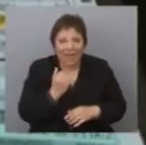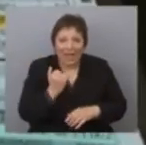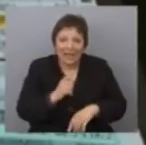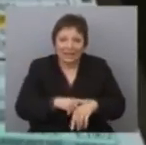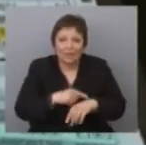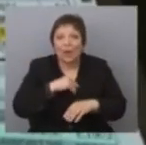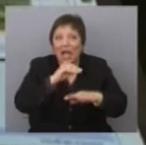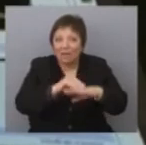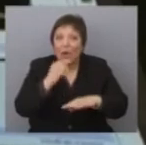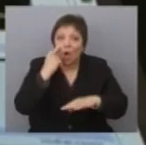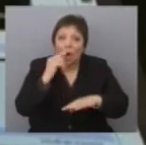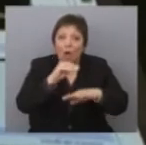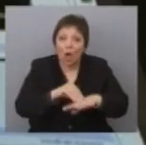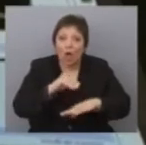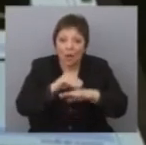anunciándola.